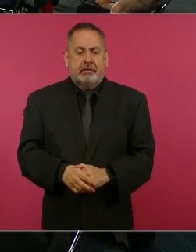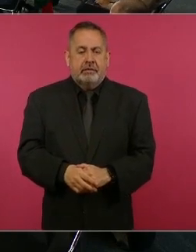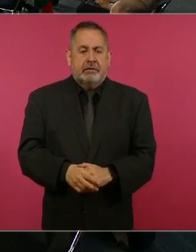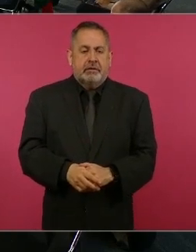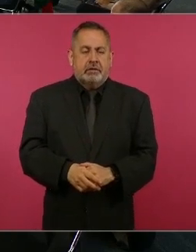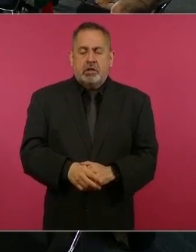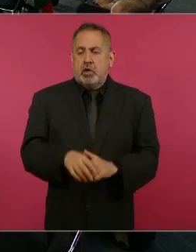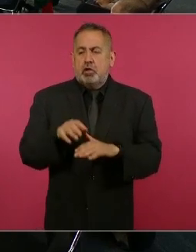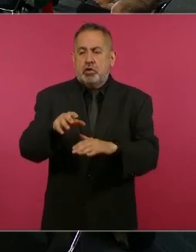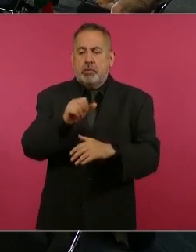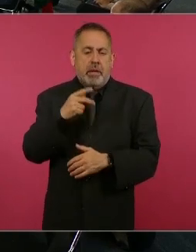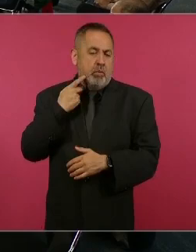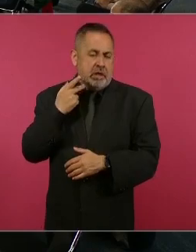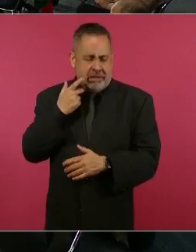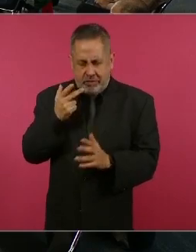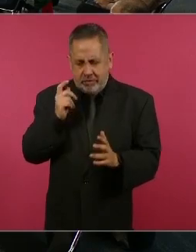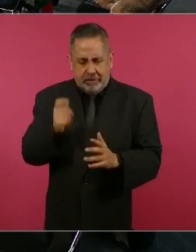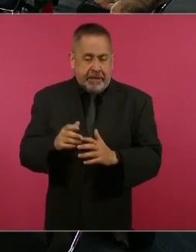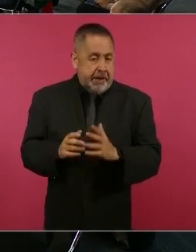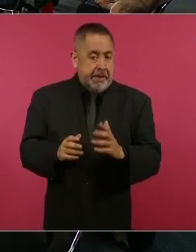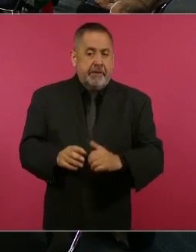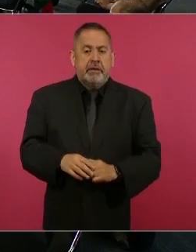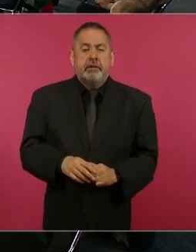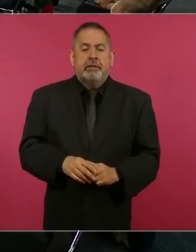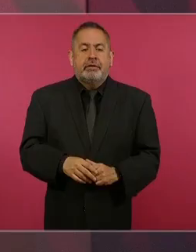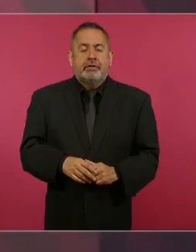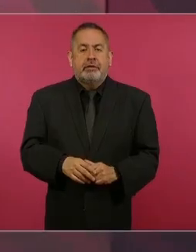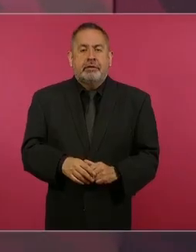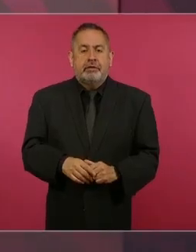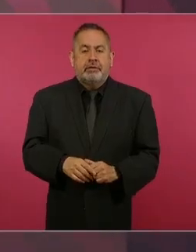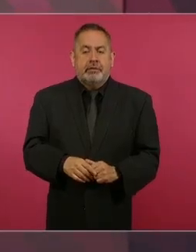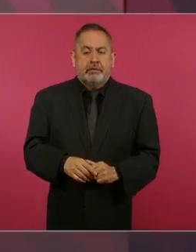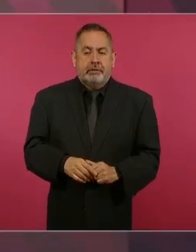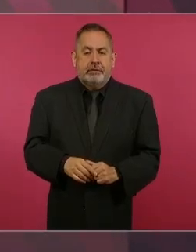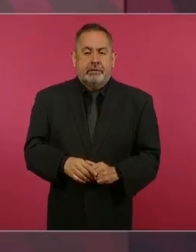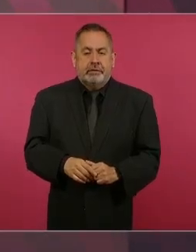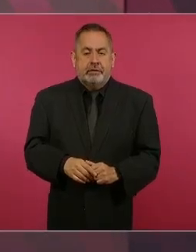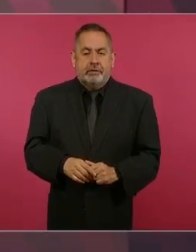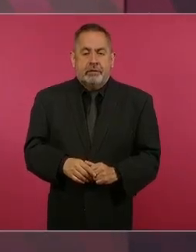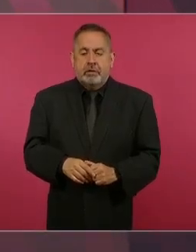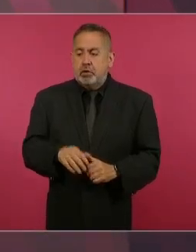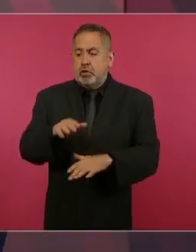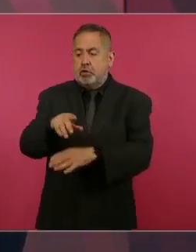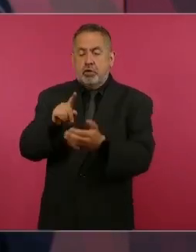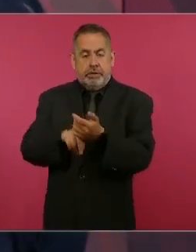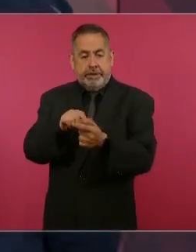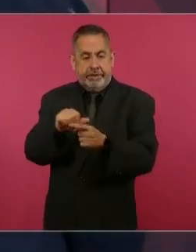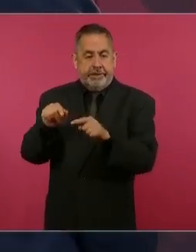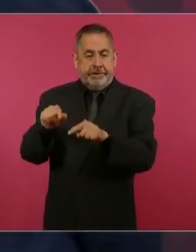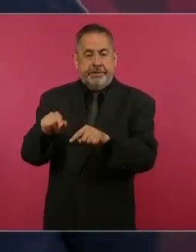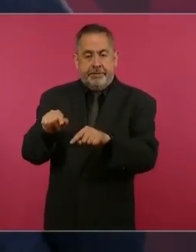en lo político. Entonces, en el caso de